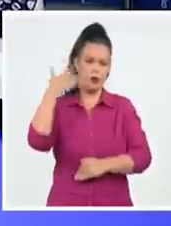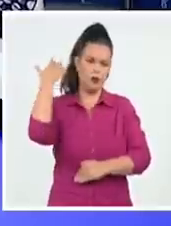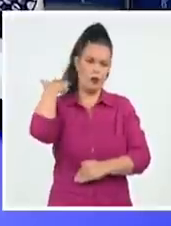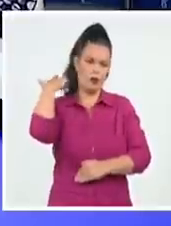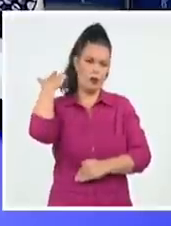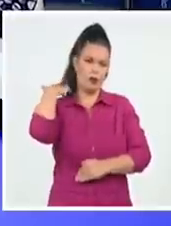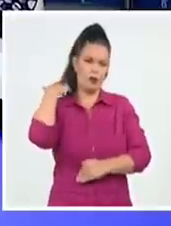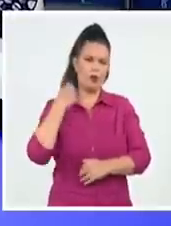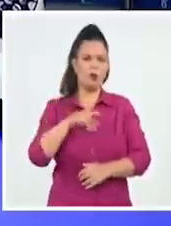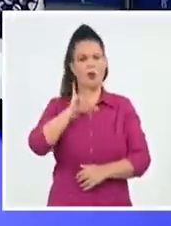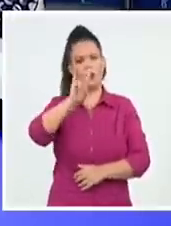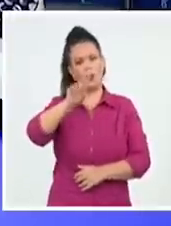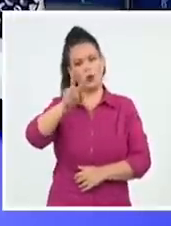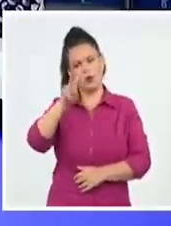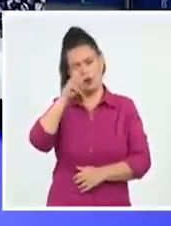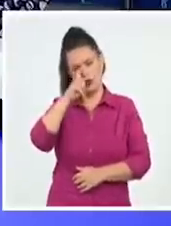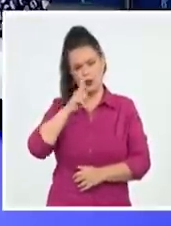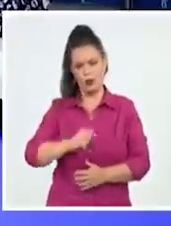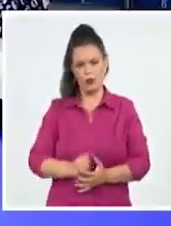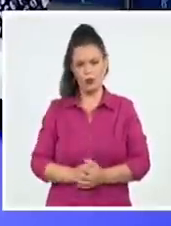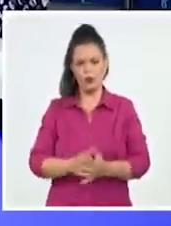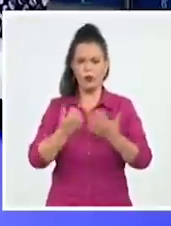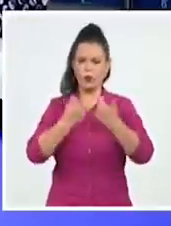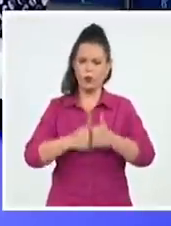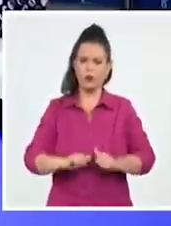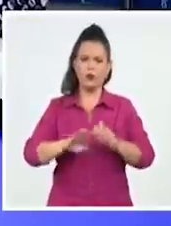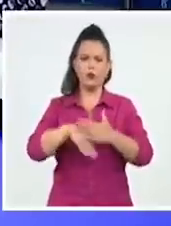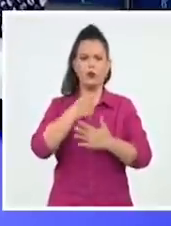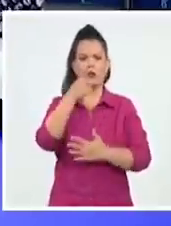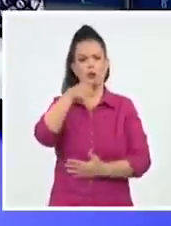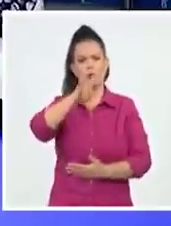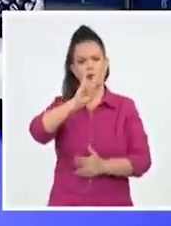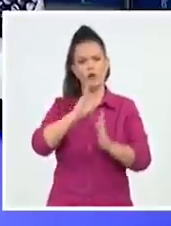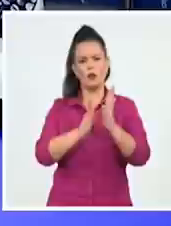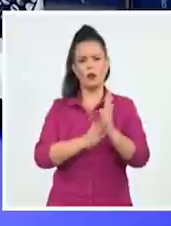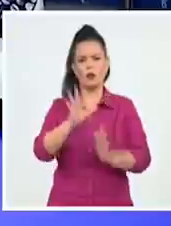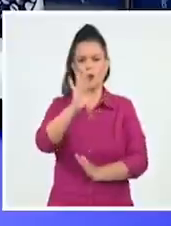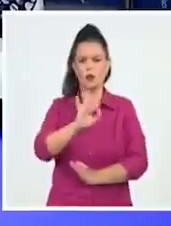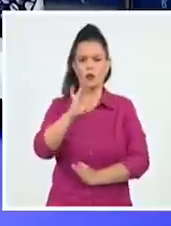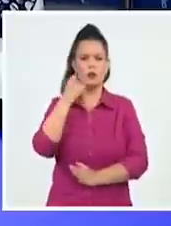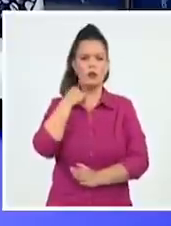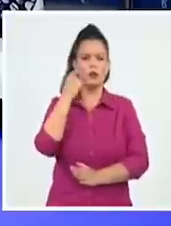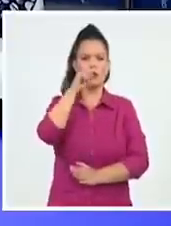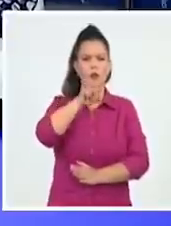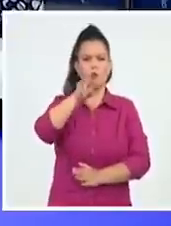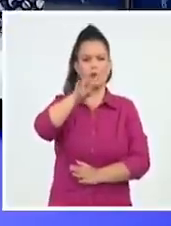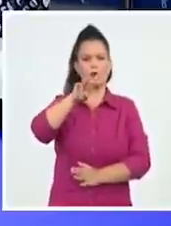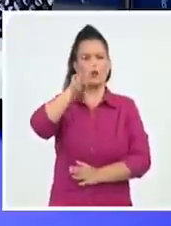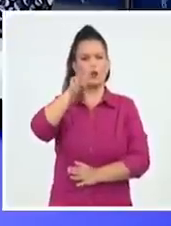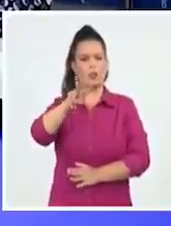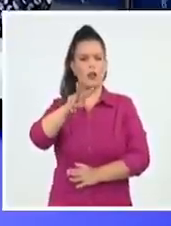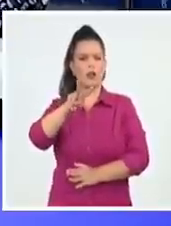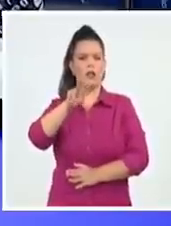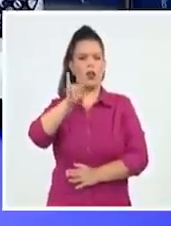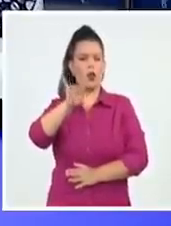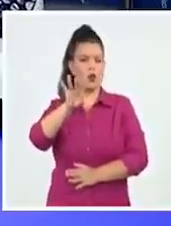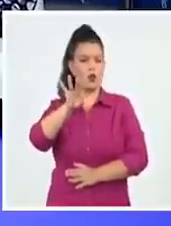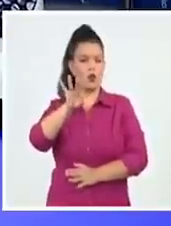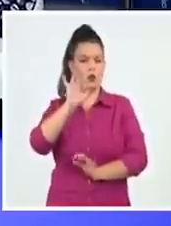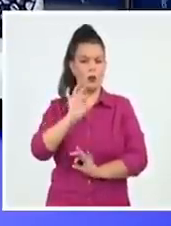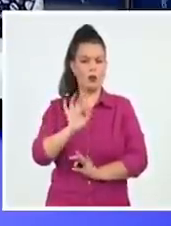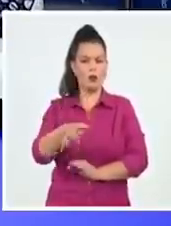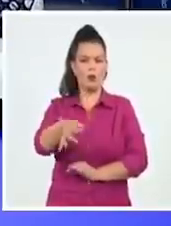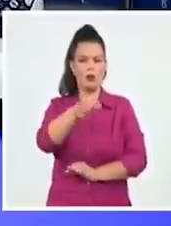92 años. Nació el 19 de octubre de 1928 en Calabasar, de origen muy humilde. Sus